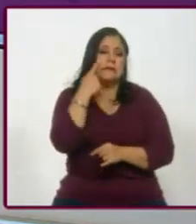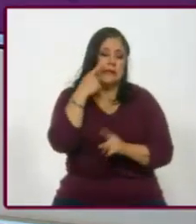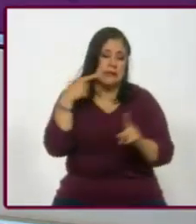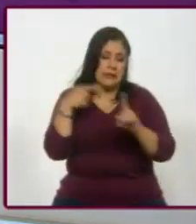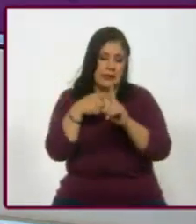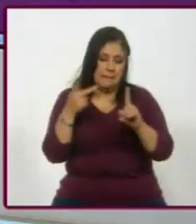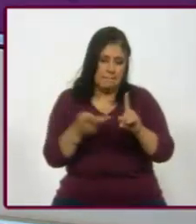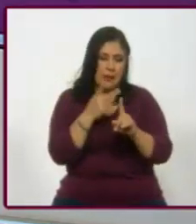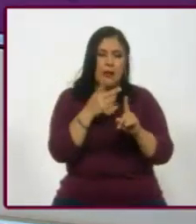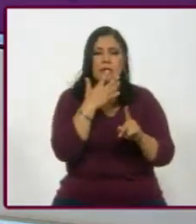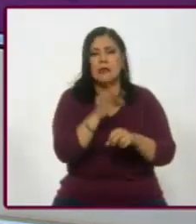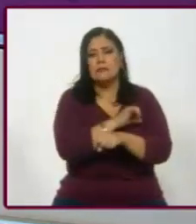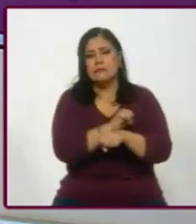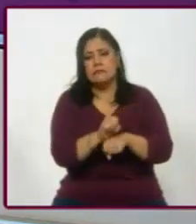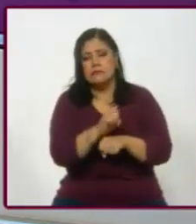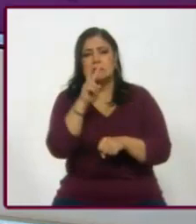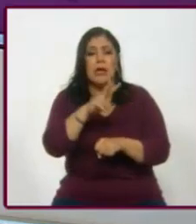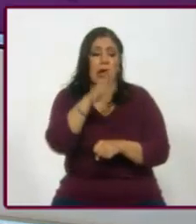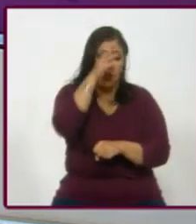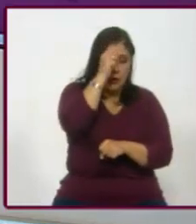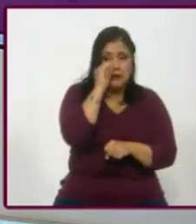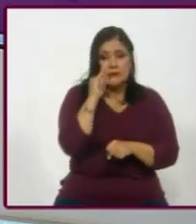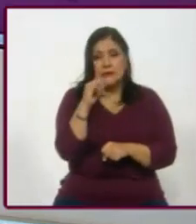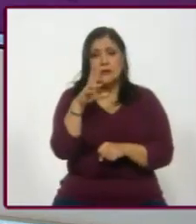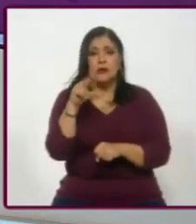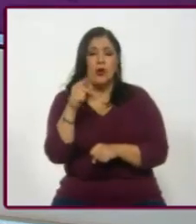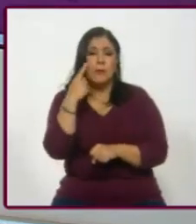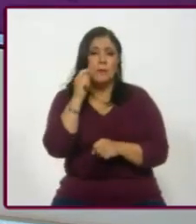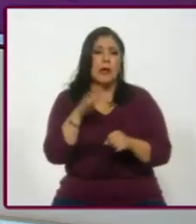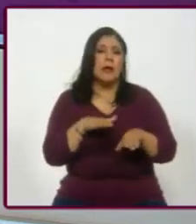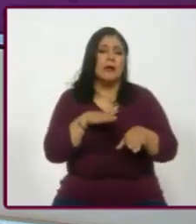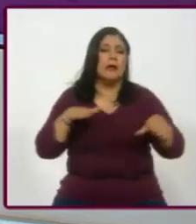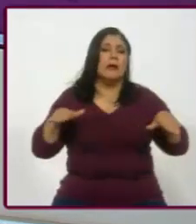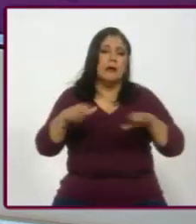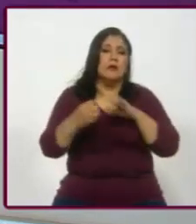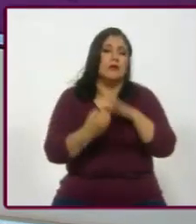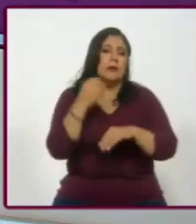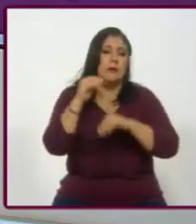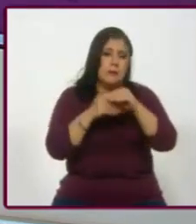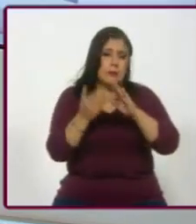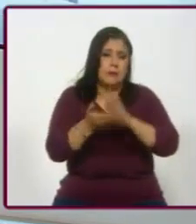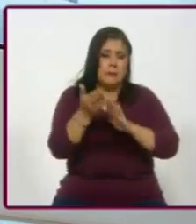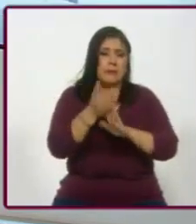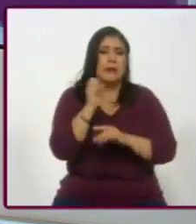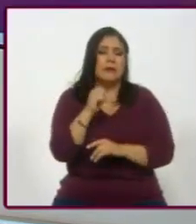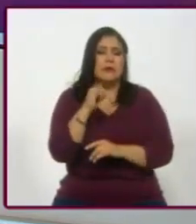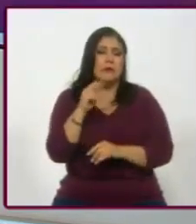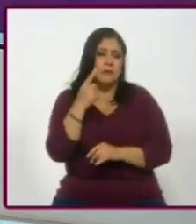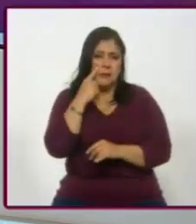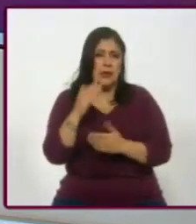así de simple, está de acuerdo o en desacuerdo con la construcción del nuevo aeropuerto. Siguiente pregunta. A ver.